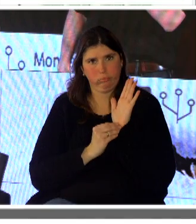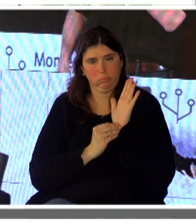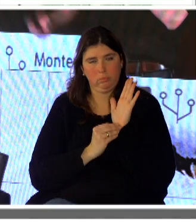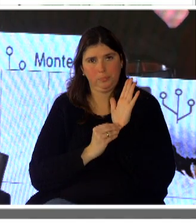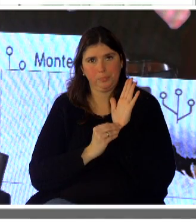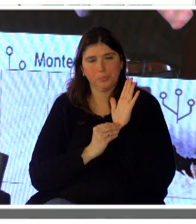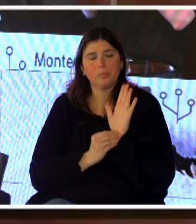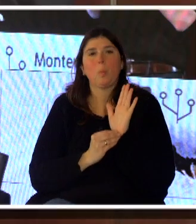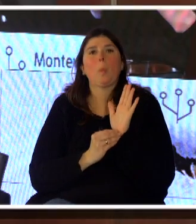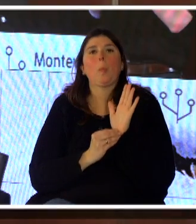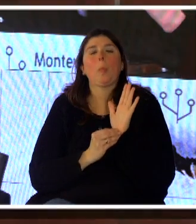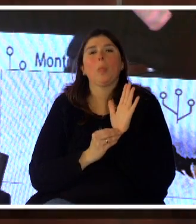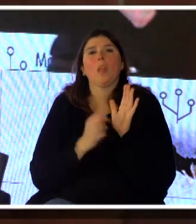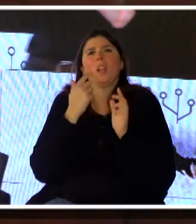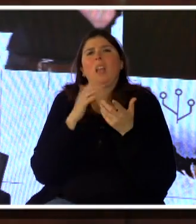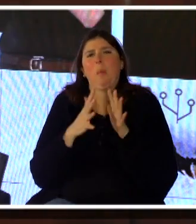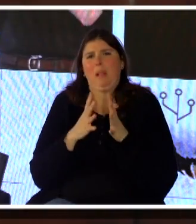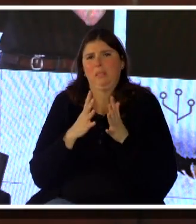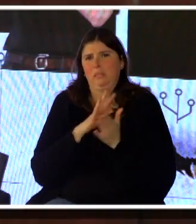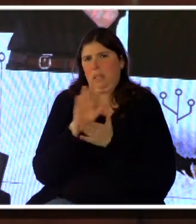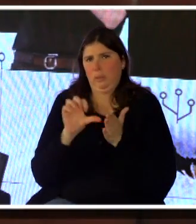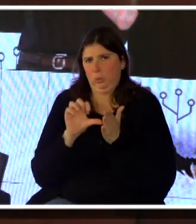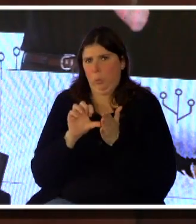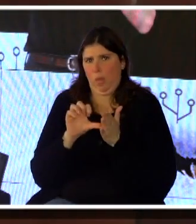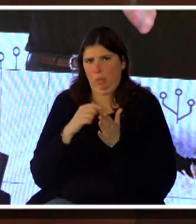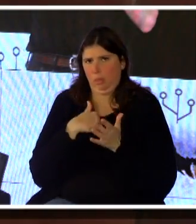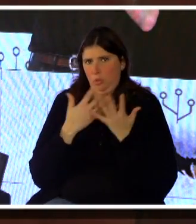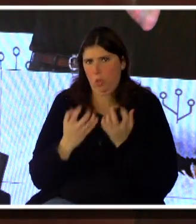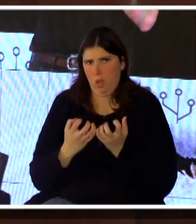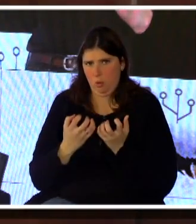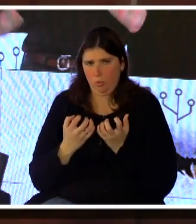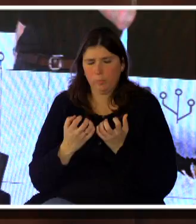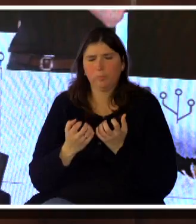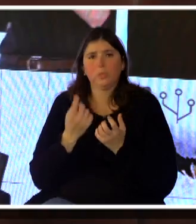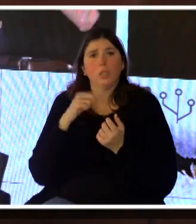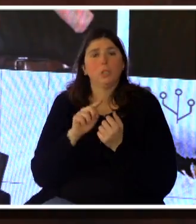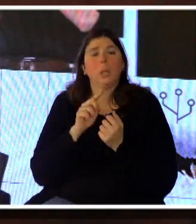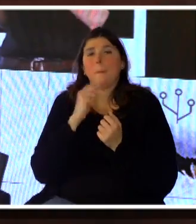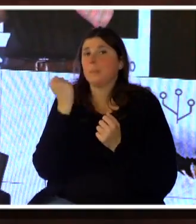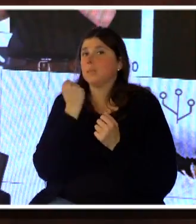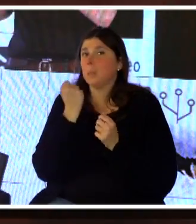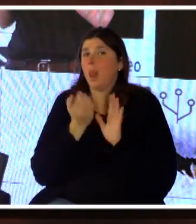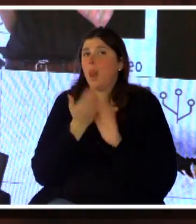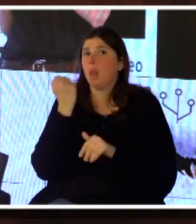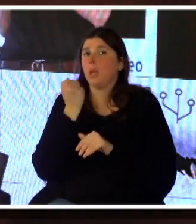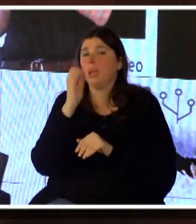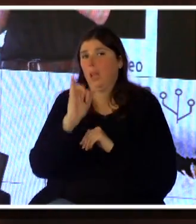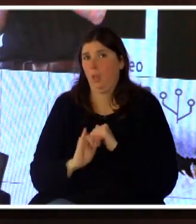si pasan las cosas que yo quiero. Y el elemento principal allí son los indicadores, que es un elemento crítico,